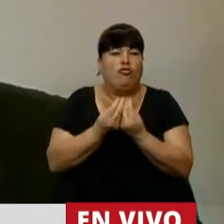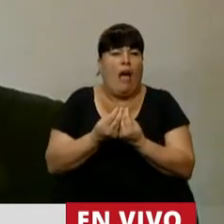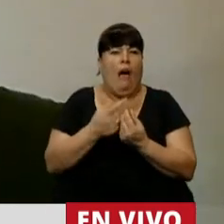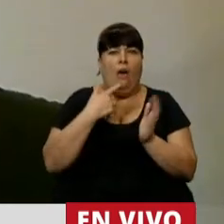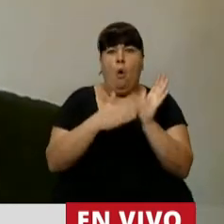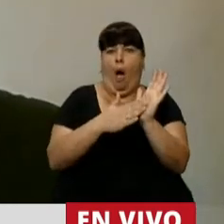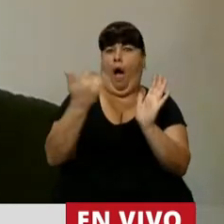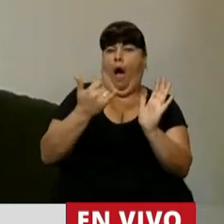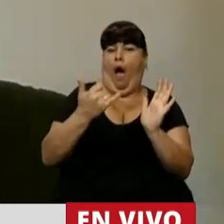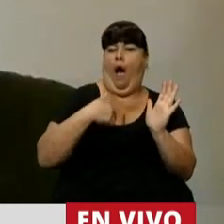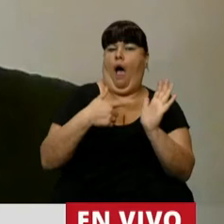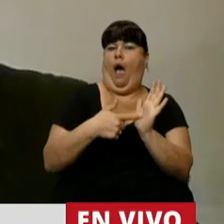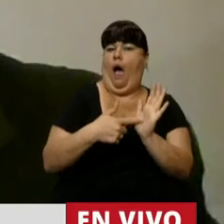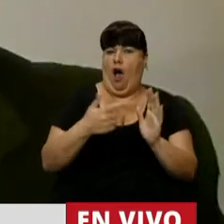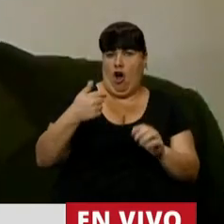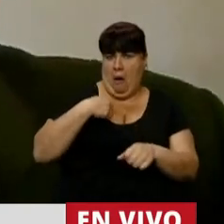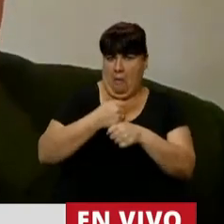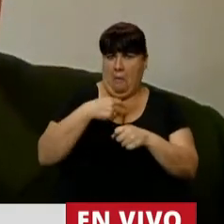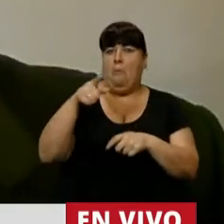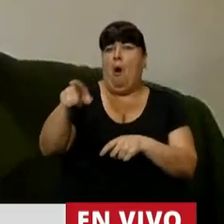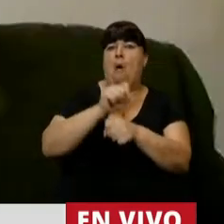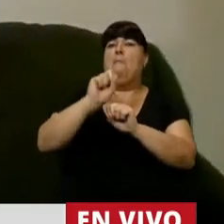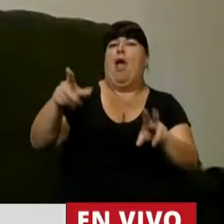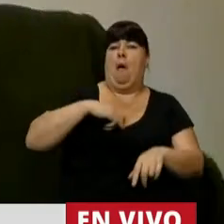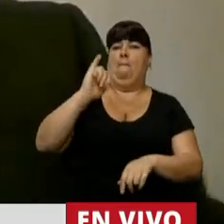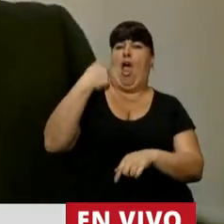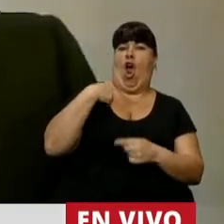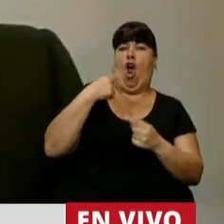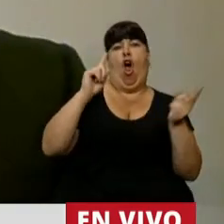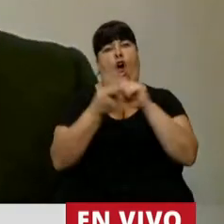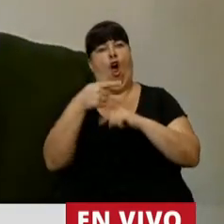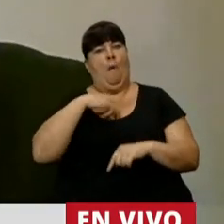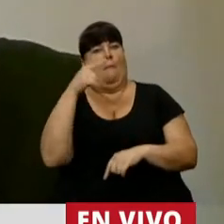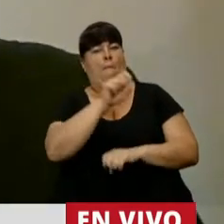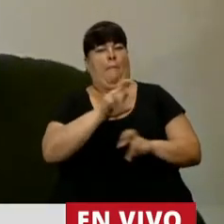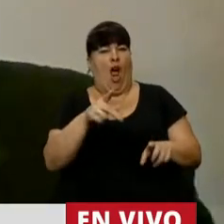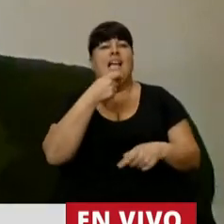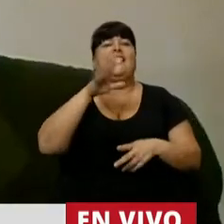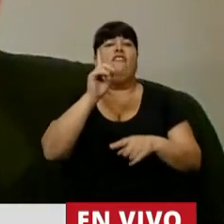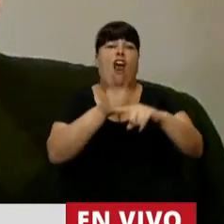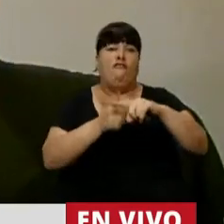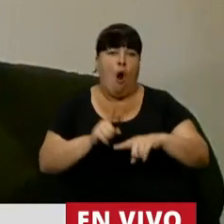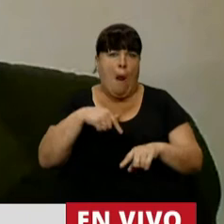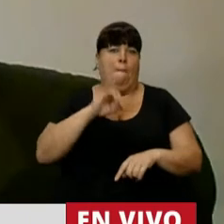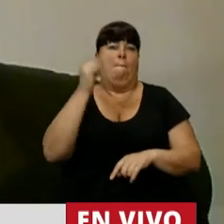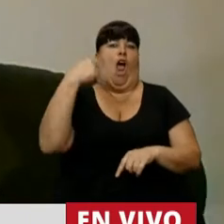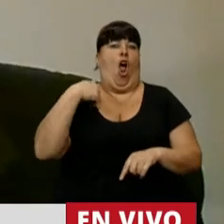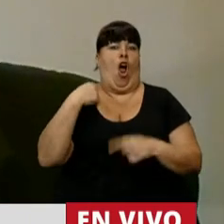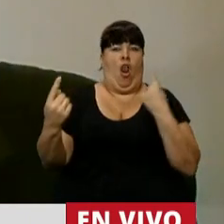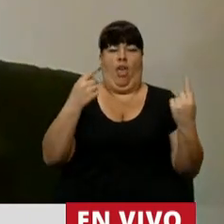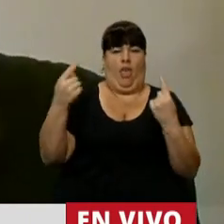demostrarle al otro que lo que hizo fue peor y que si hubiese aplicado sus propias fórmulas hubiese sido mejor